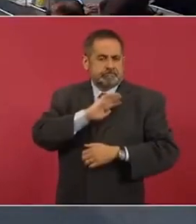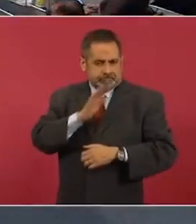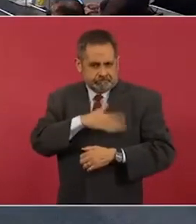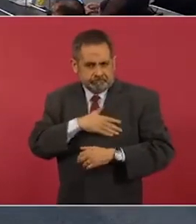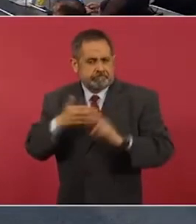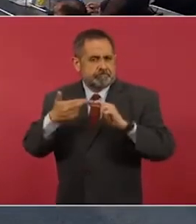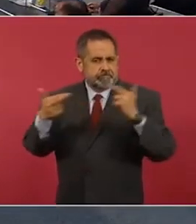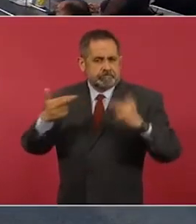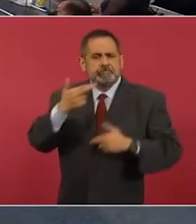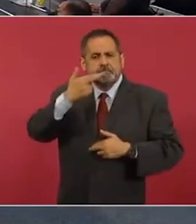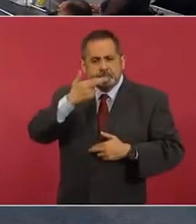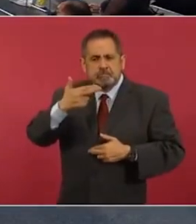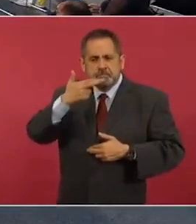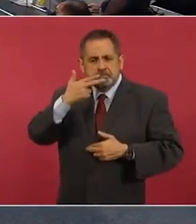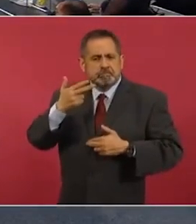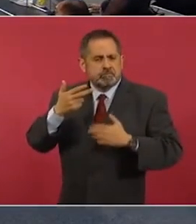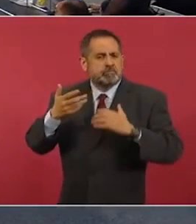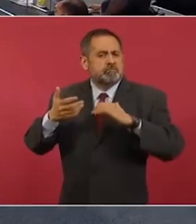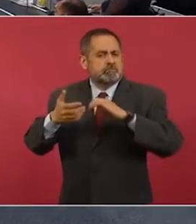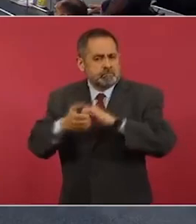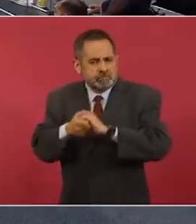la relación